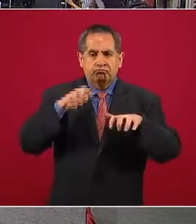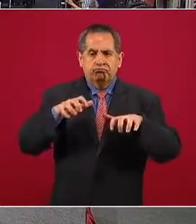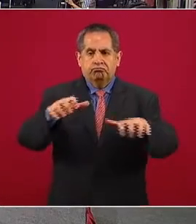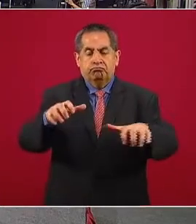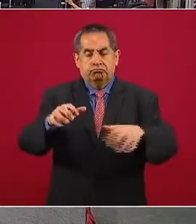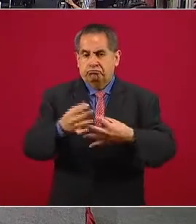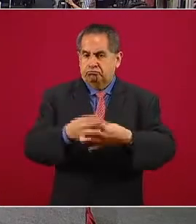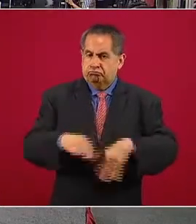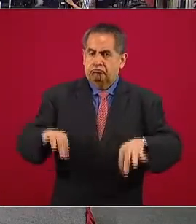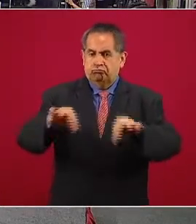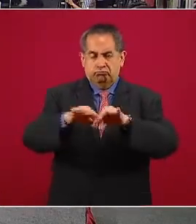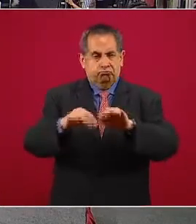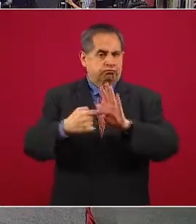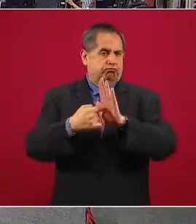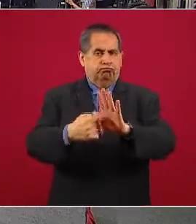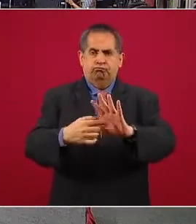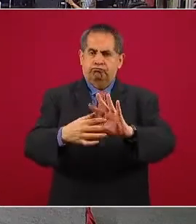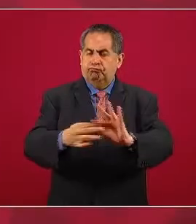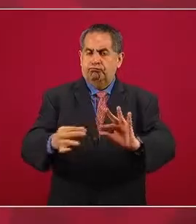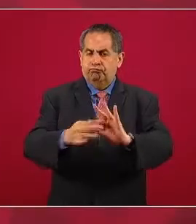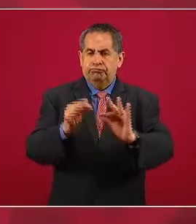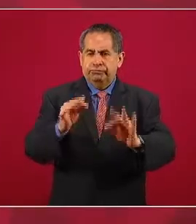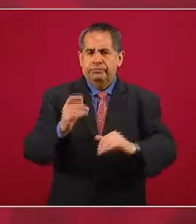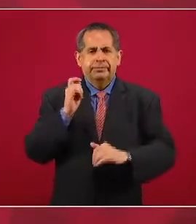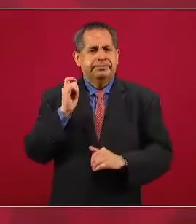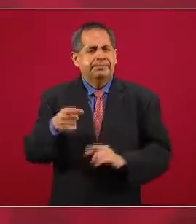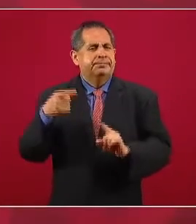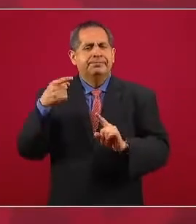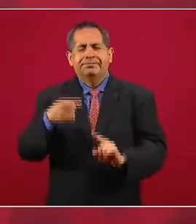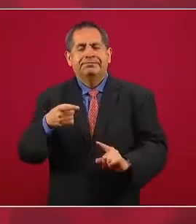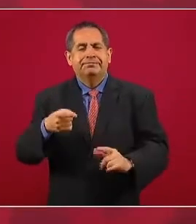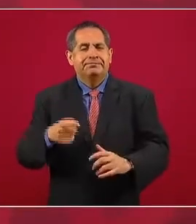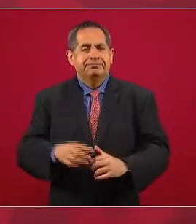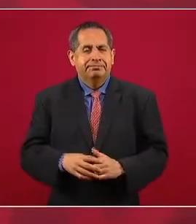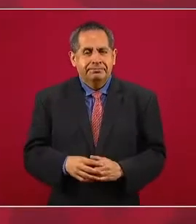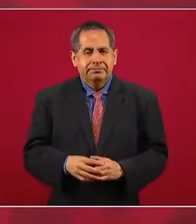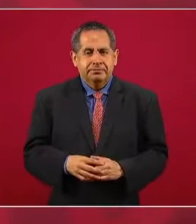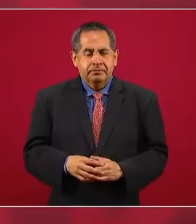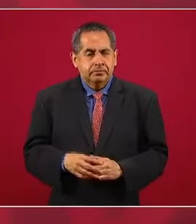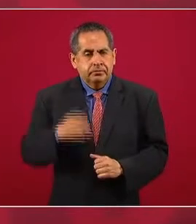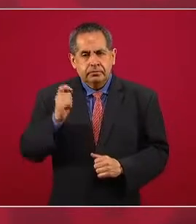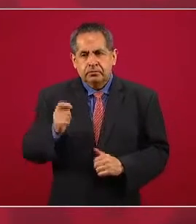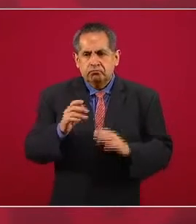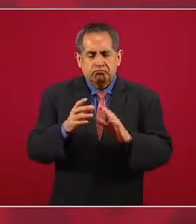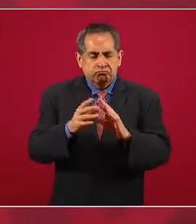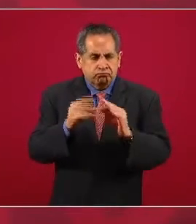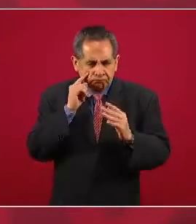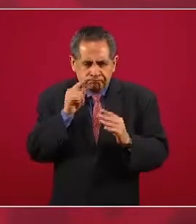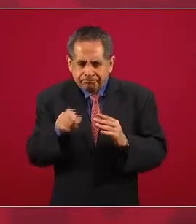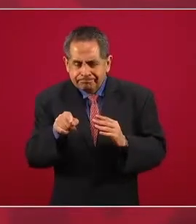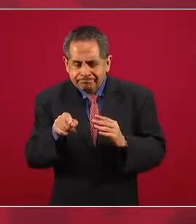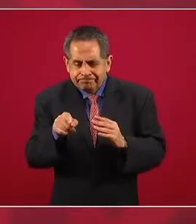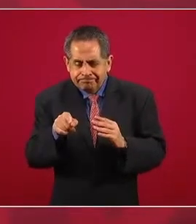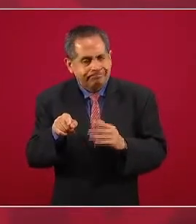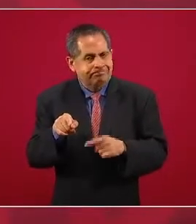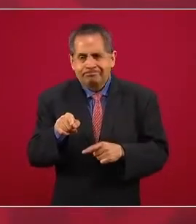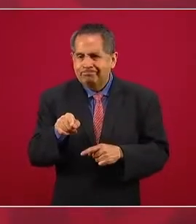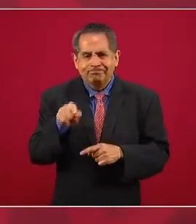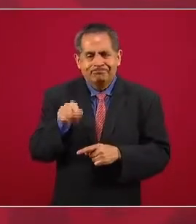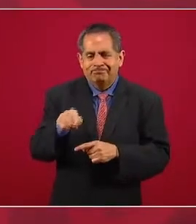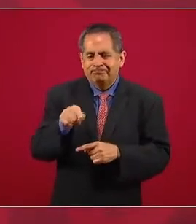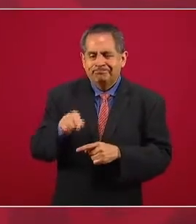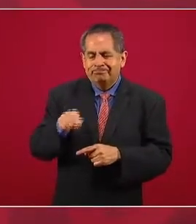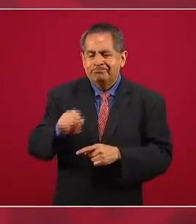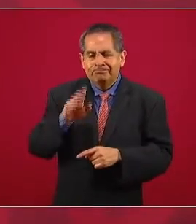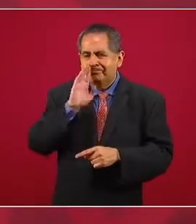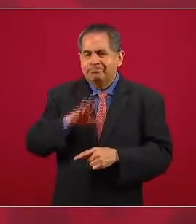tan importante que tiene que ver con empezar a corregir una de las